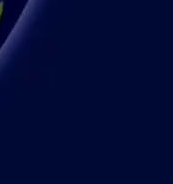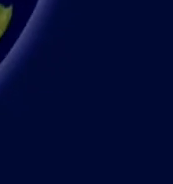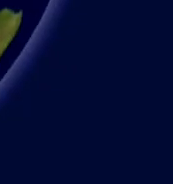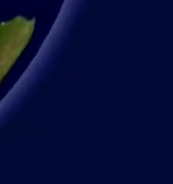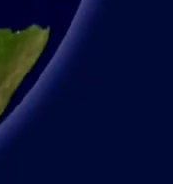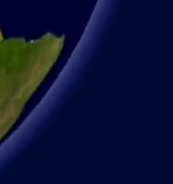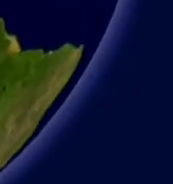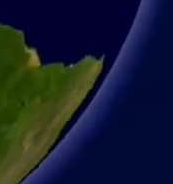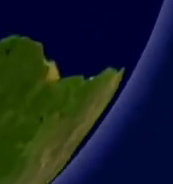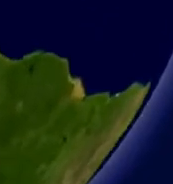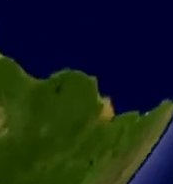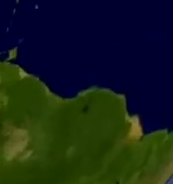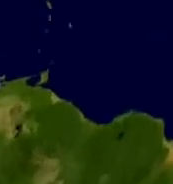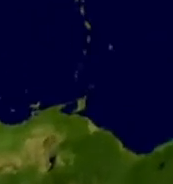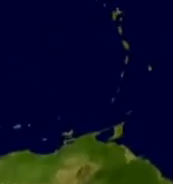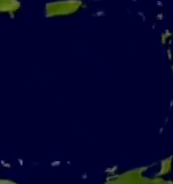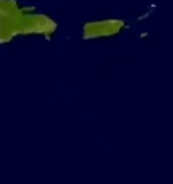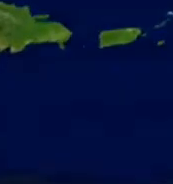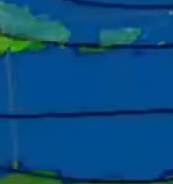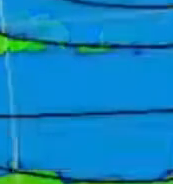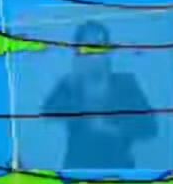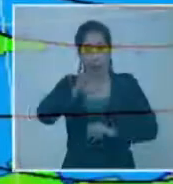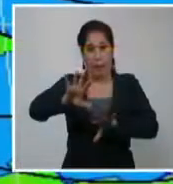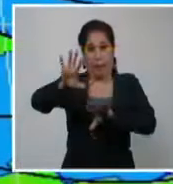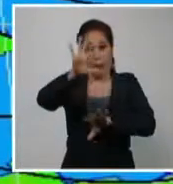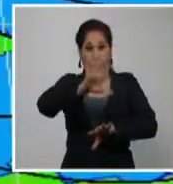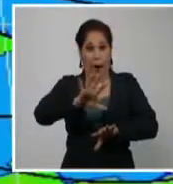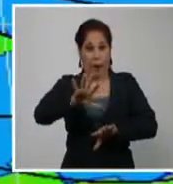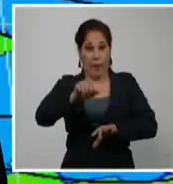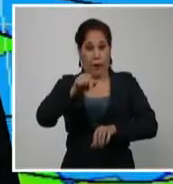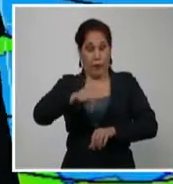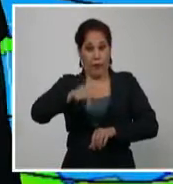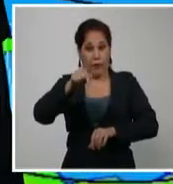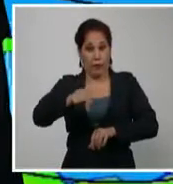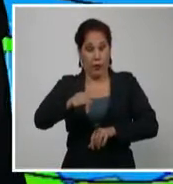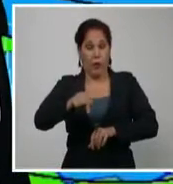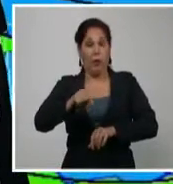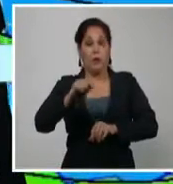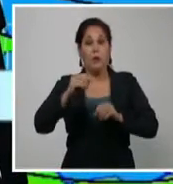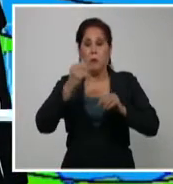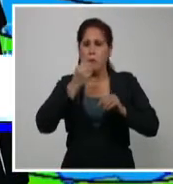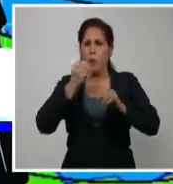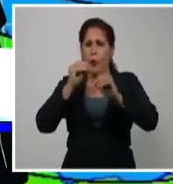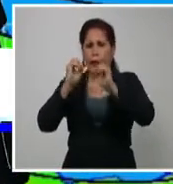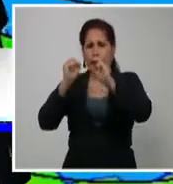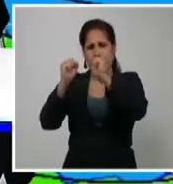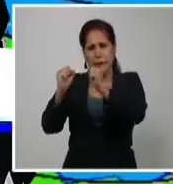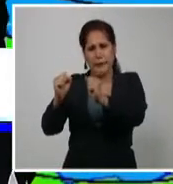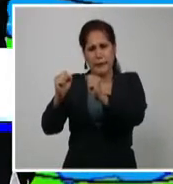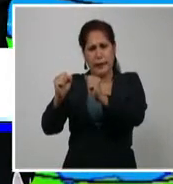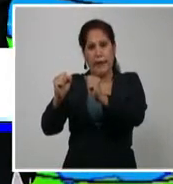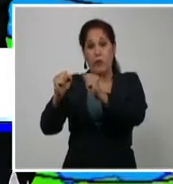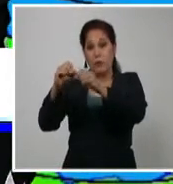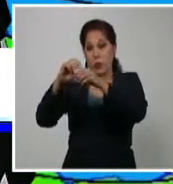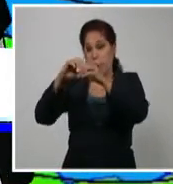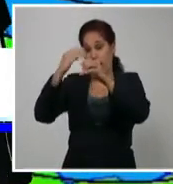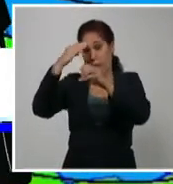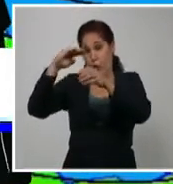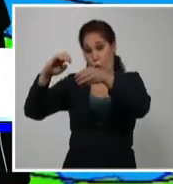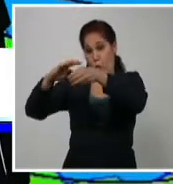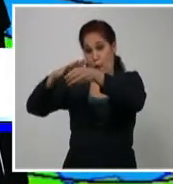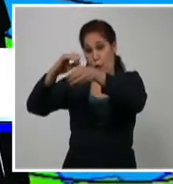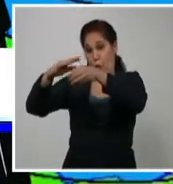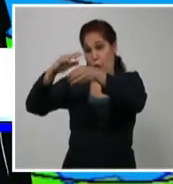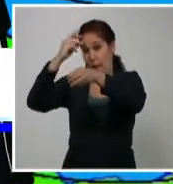Buenas noches, observen en el mapa de superficie que el frente se mantiene casi estacionario sobre el sudeste del Golfo de México